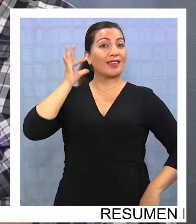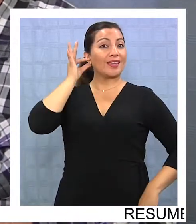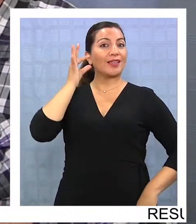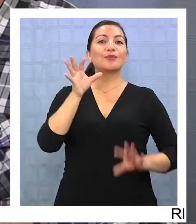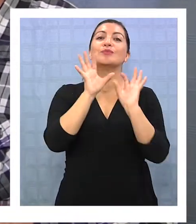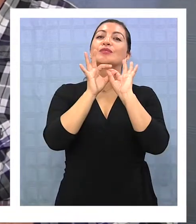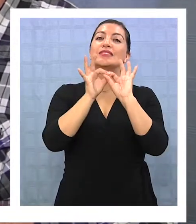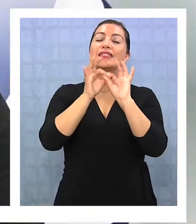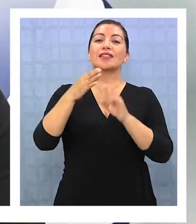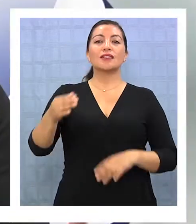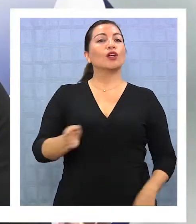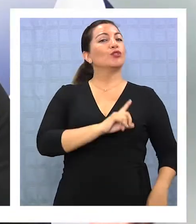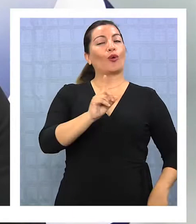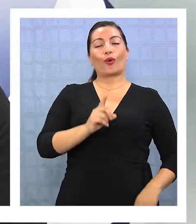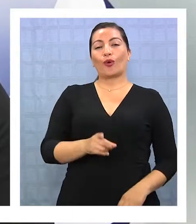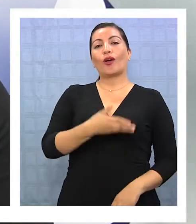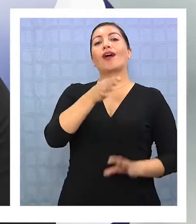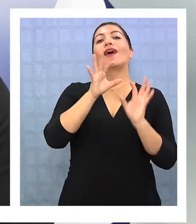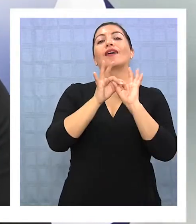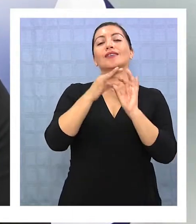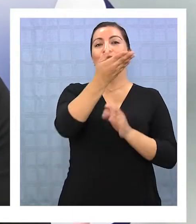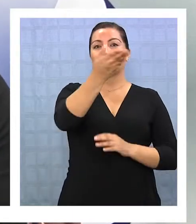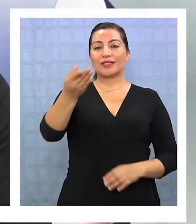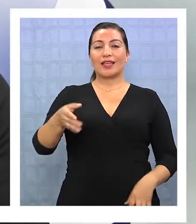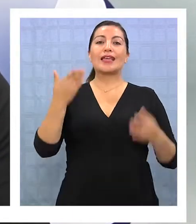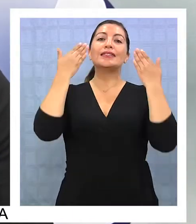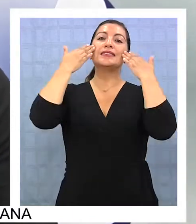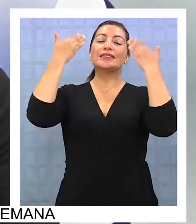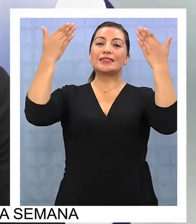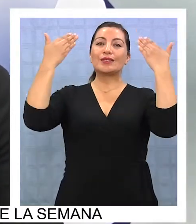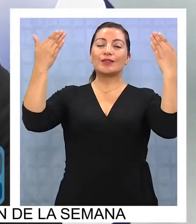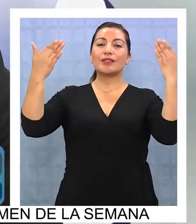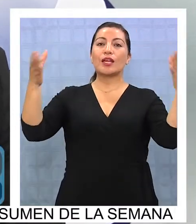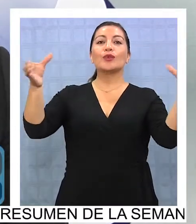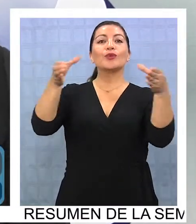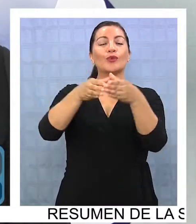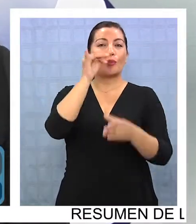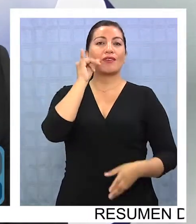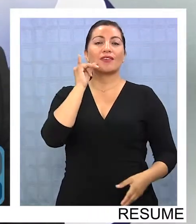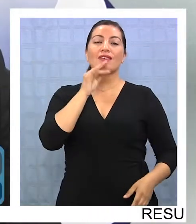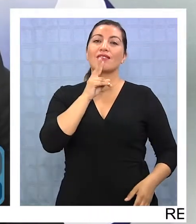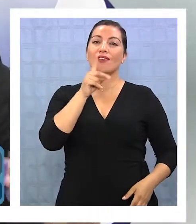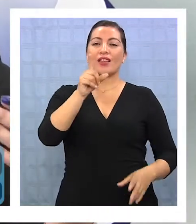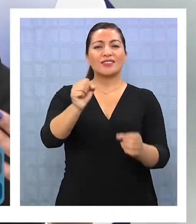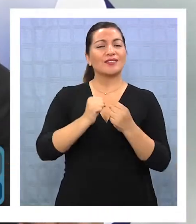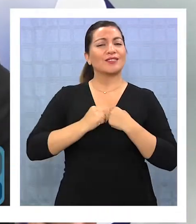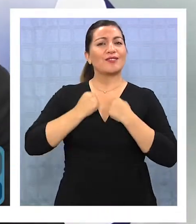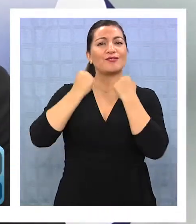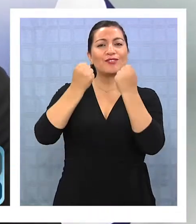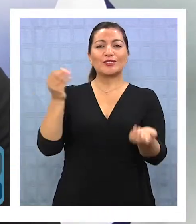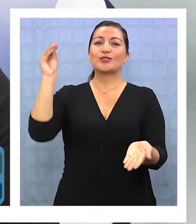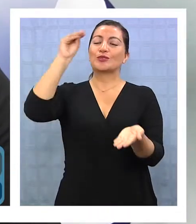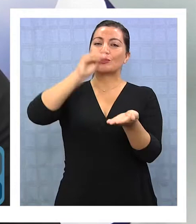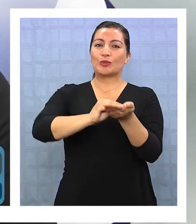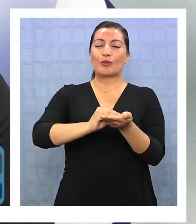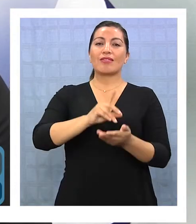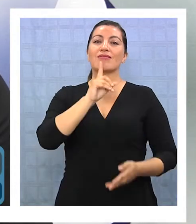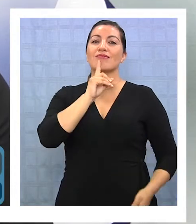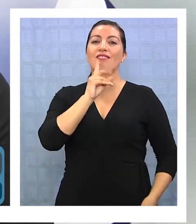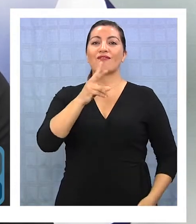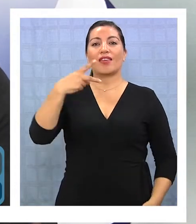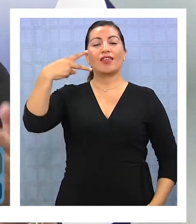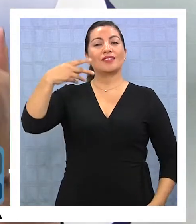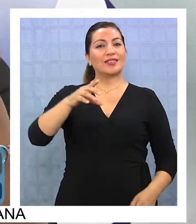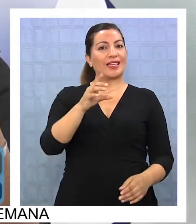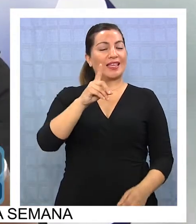por haber estado con nosotros. No, gracias a ustedes. Saludar particularmente al equipo de Iquiqui Televisión que ha hecho este esfuerzo por sumarse a la televisión